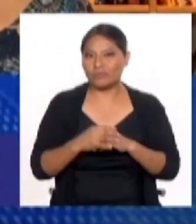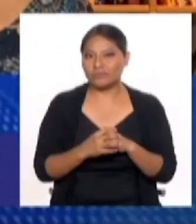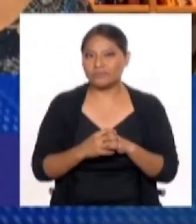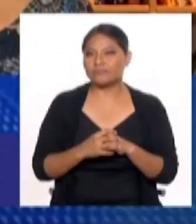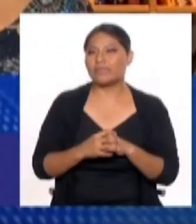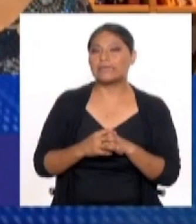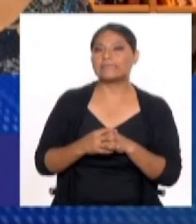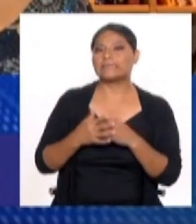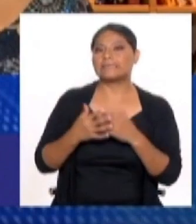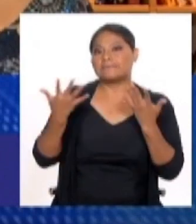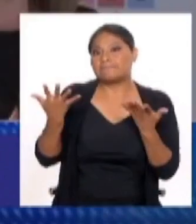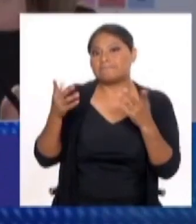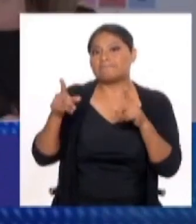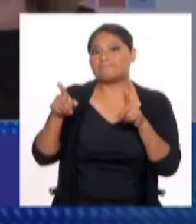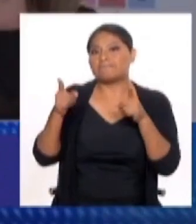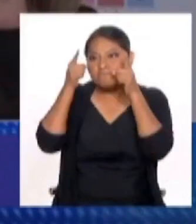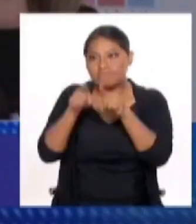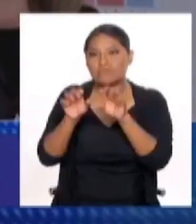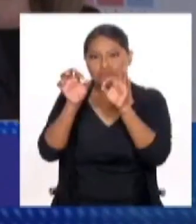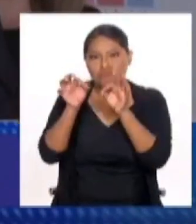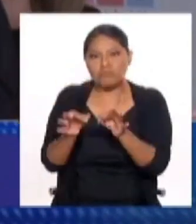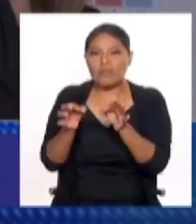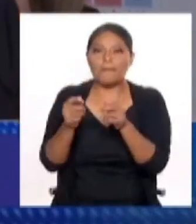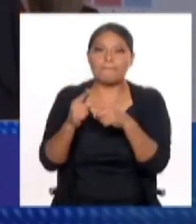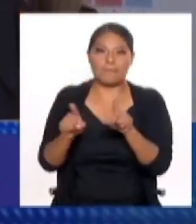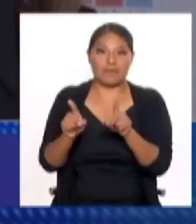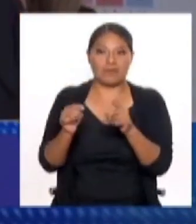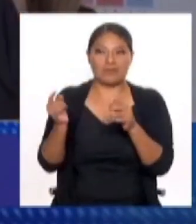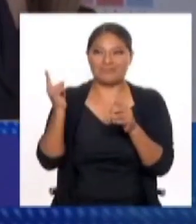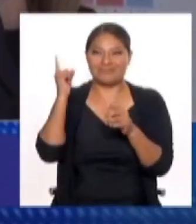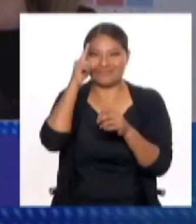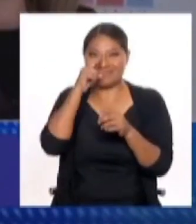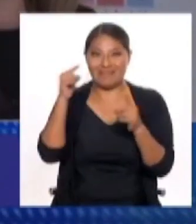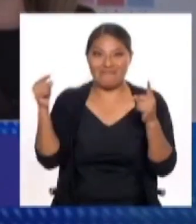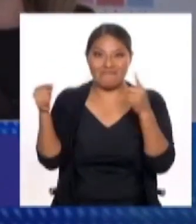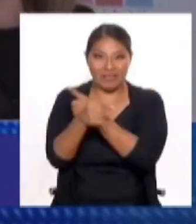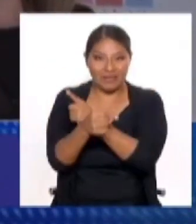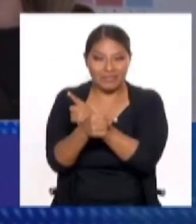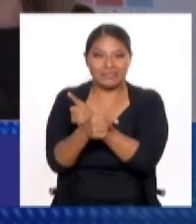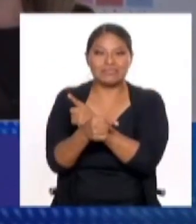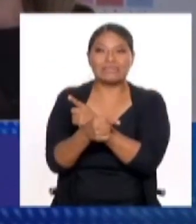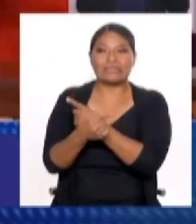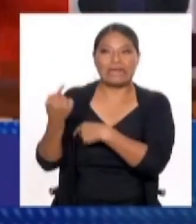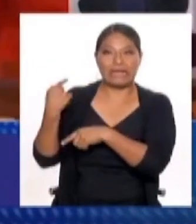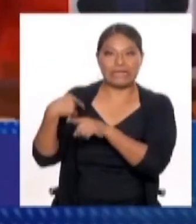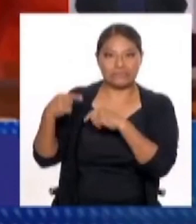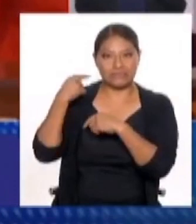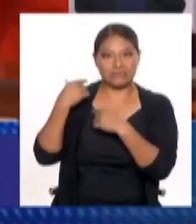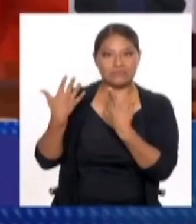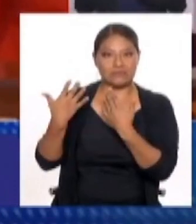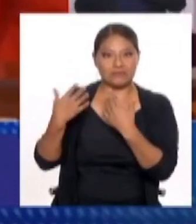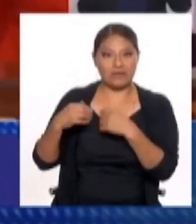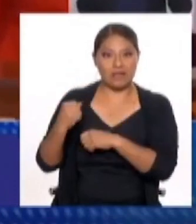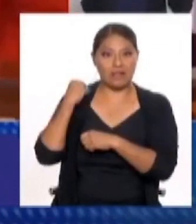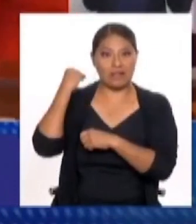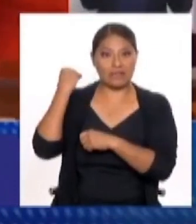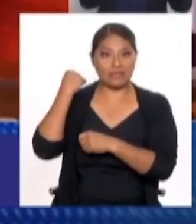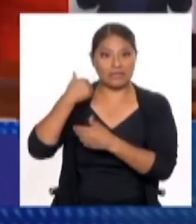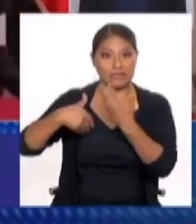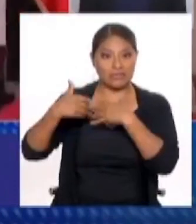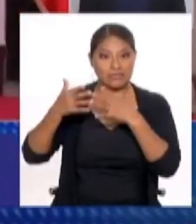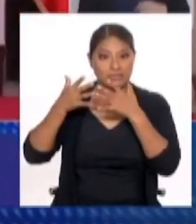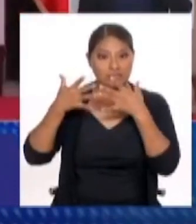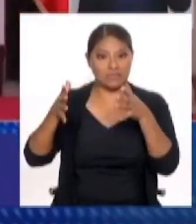sea, completamente inesperada, porque en el fondo, teniendo a la extrema derecha, digamos, liderando el proceso